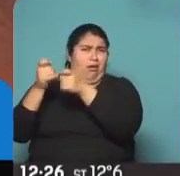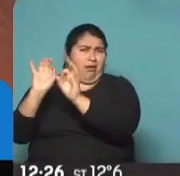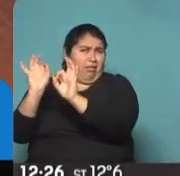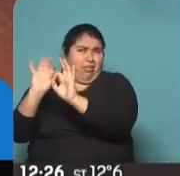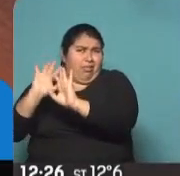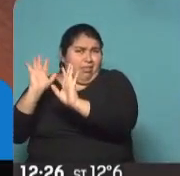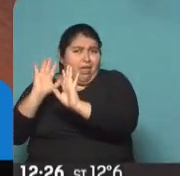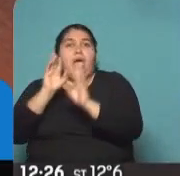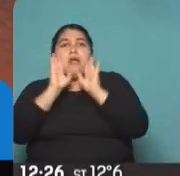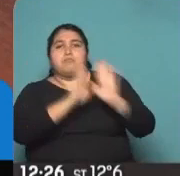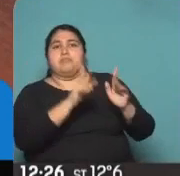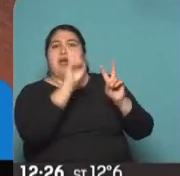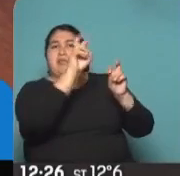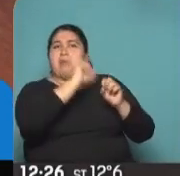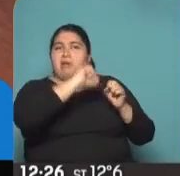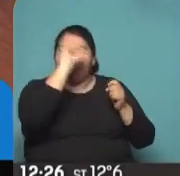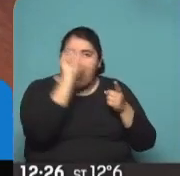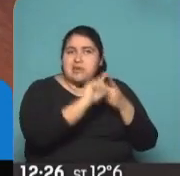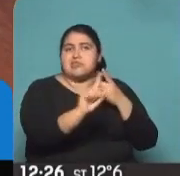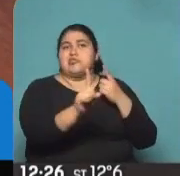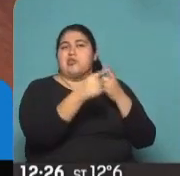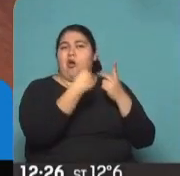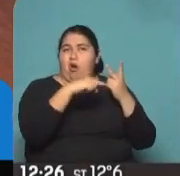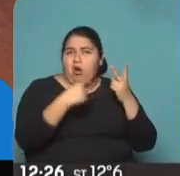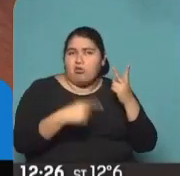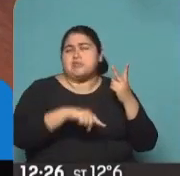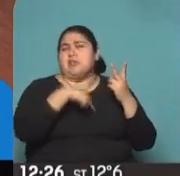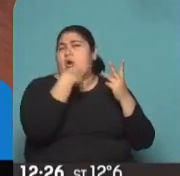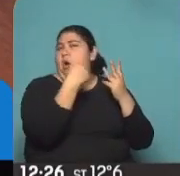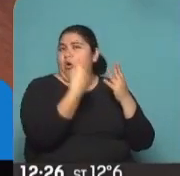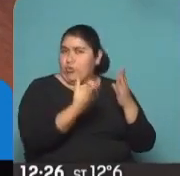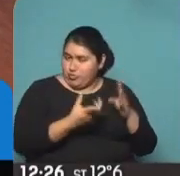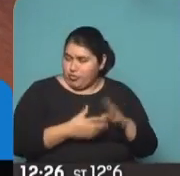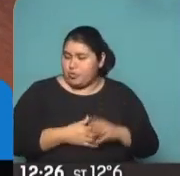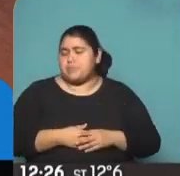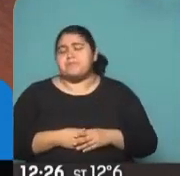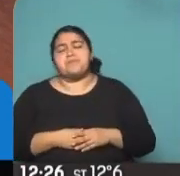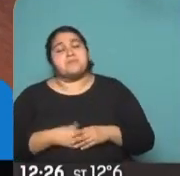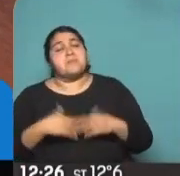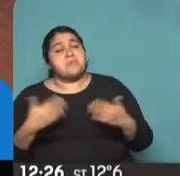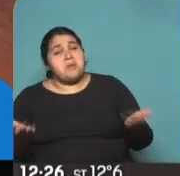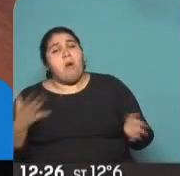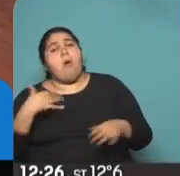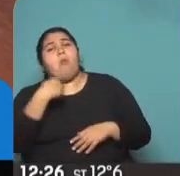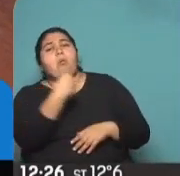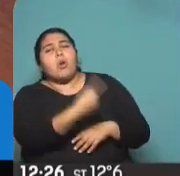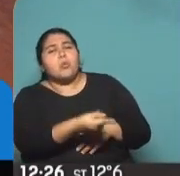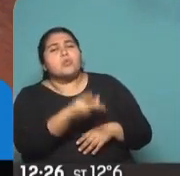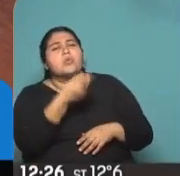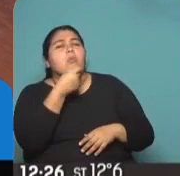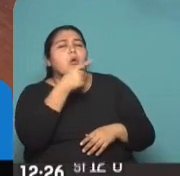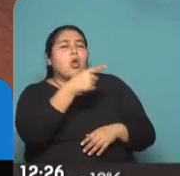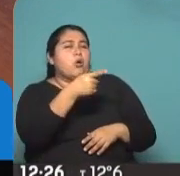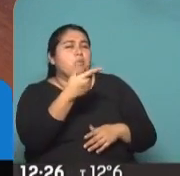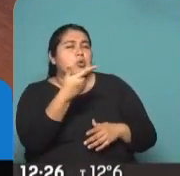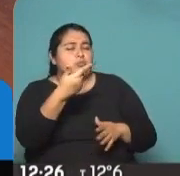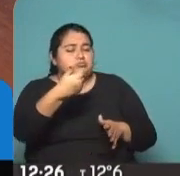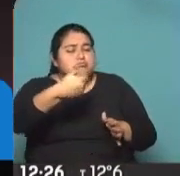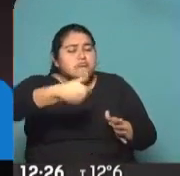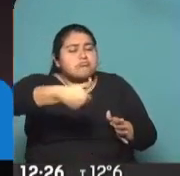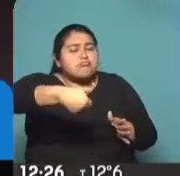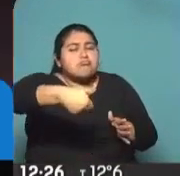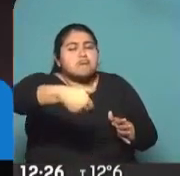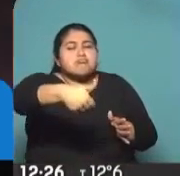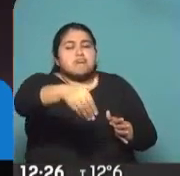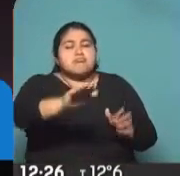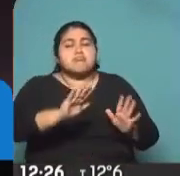aparece la inflación, la desocupación. Ahora, ¿cómo ves vos este futuro más cercano, digamos,